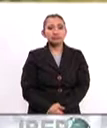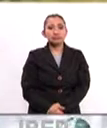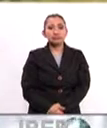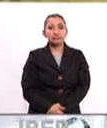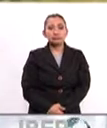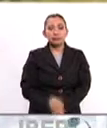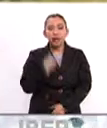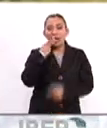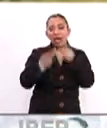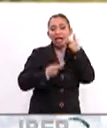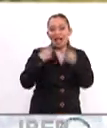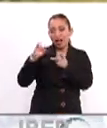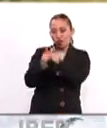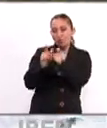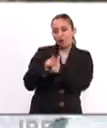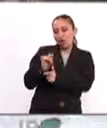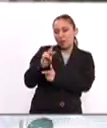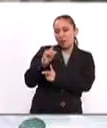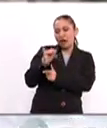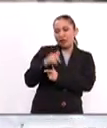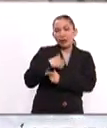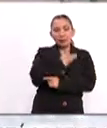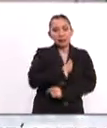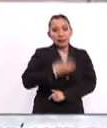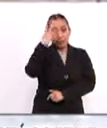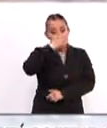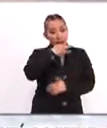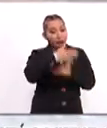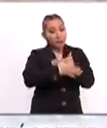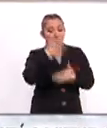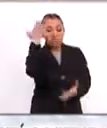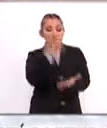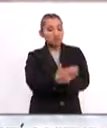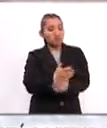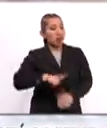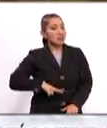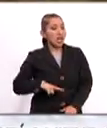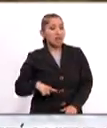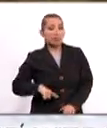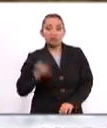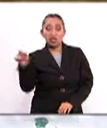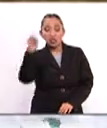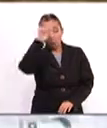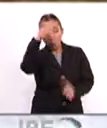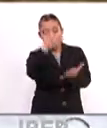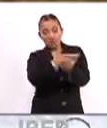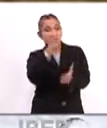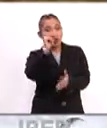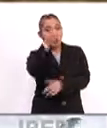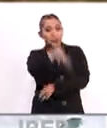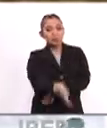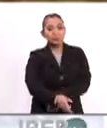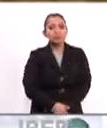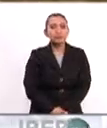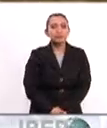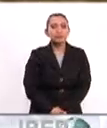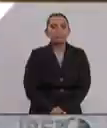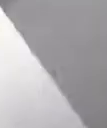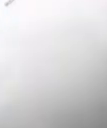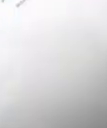Ante los argumentos de los demócratas, el presidente Trump amenazó con paralizar al gobierno si la propuesta no era aprobada.